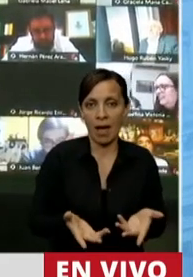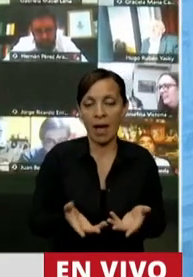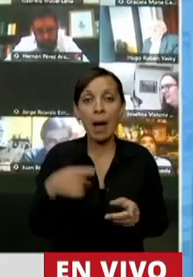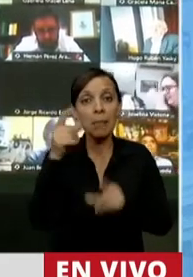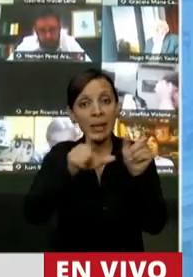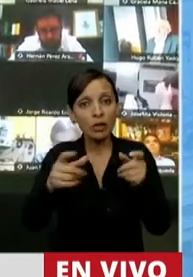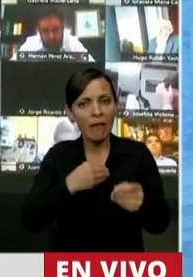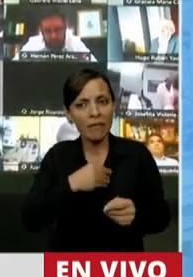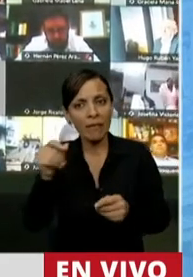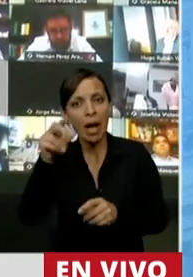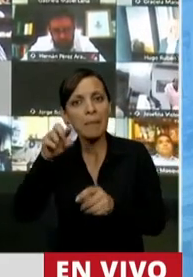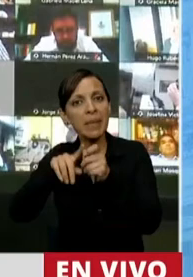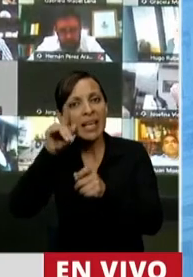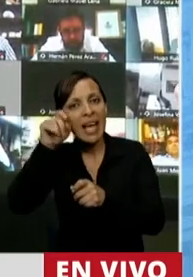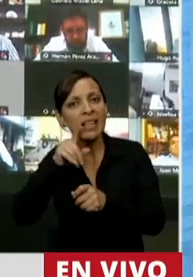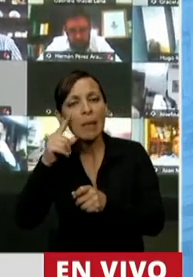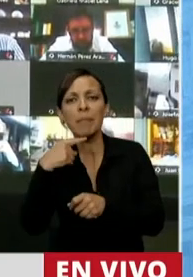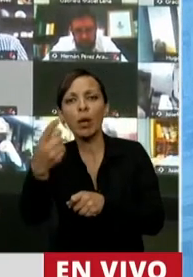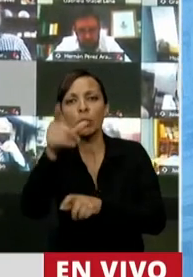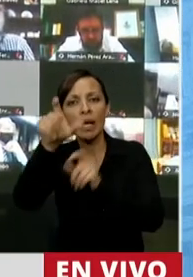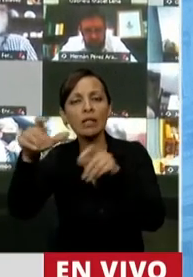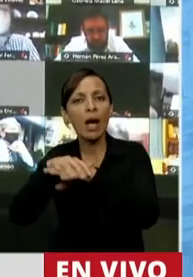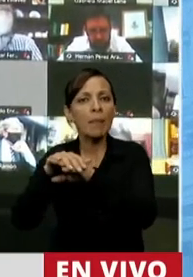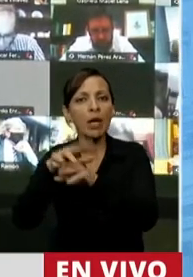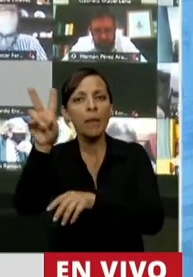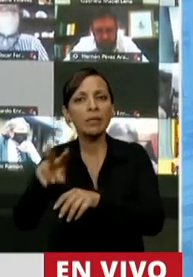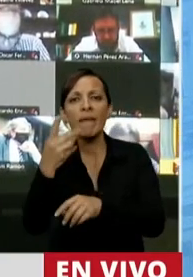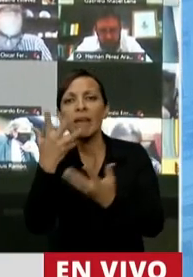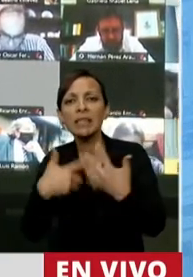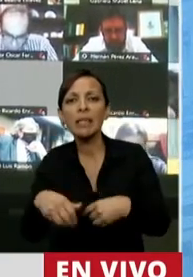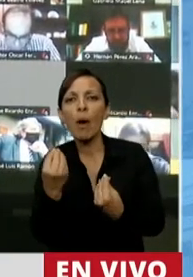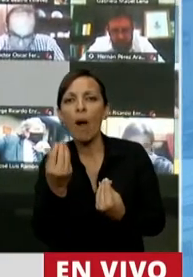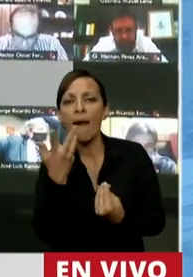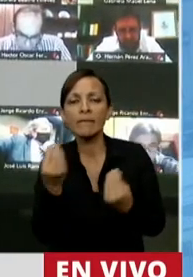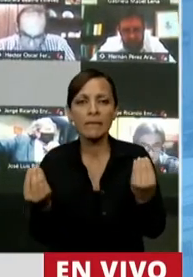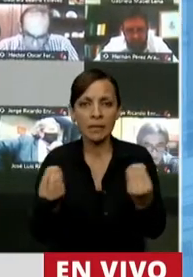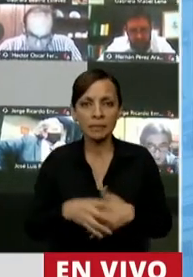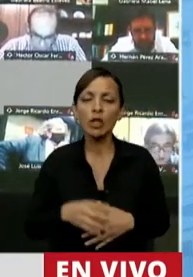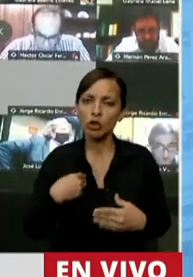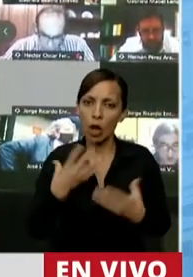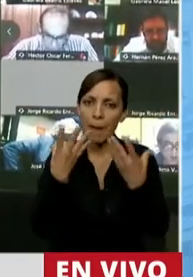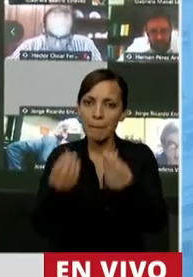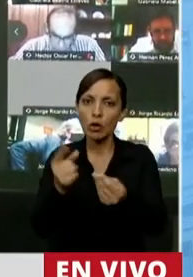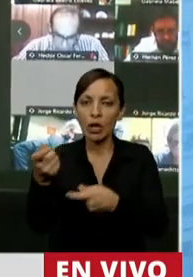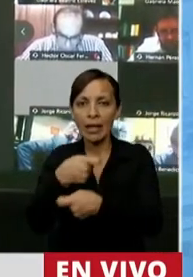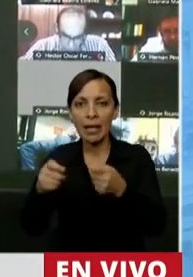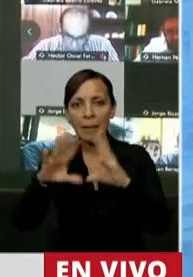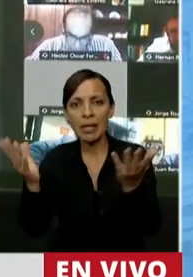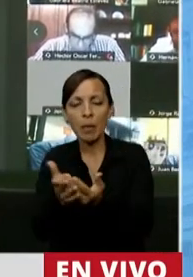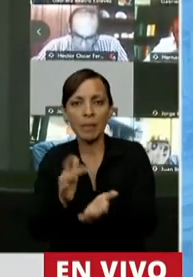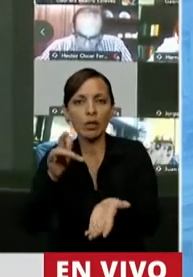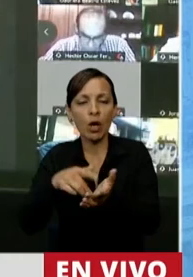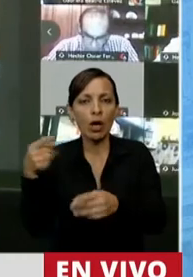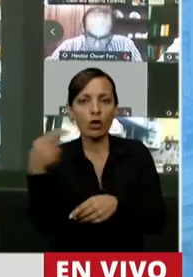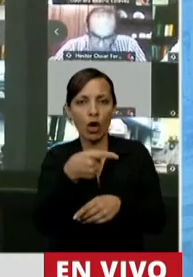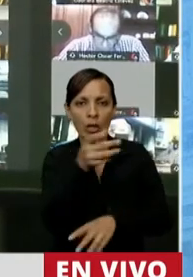Piketty le pregunten a los amigos venezolanos qué sistema prefieren, a ver qué le responden. Banco al capitalismo, porque me toca oponerme a un